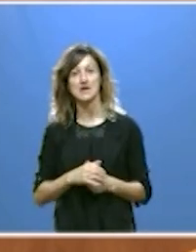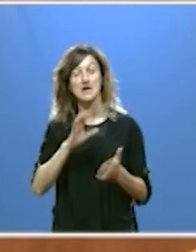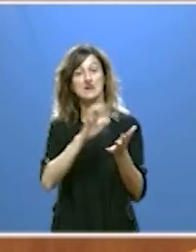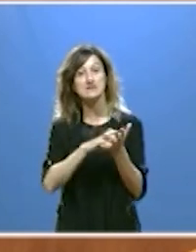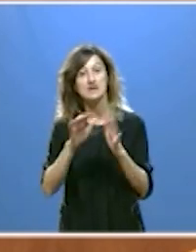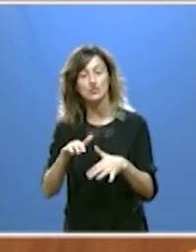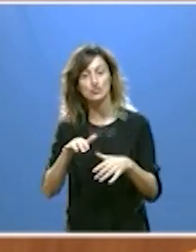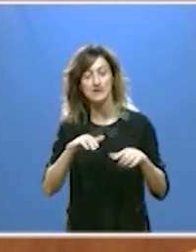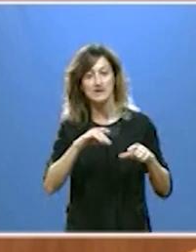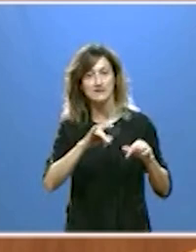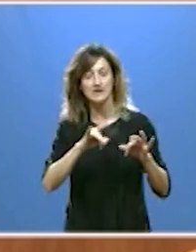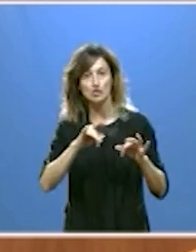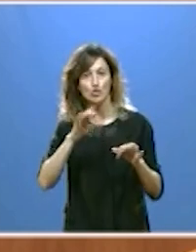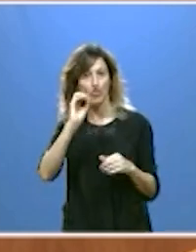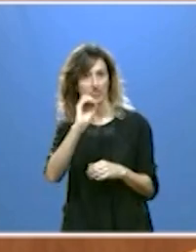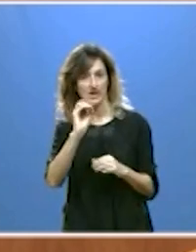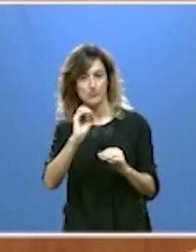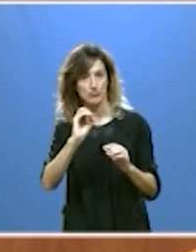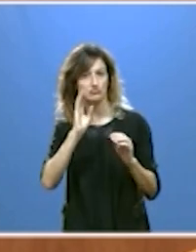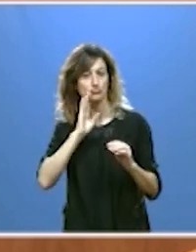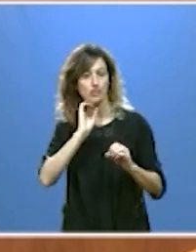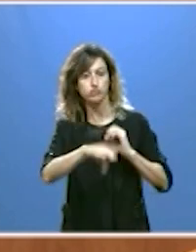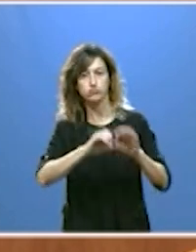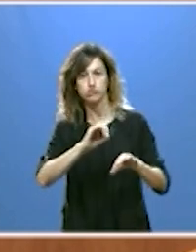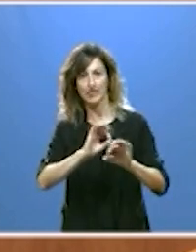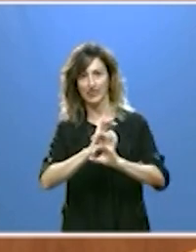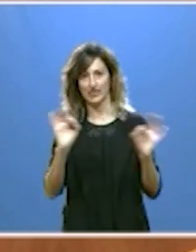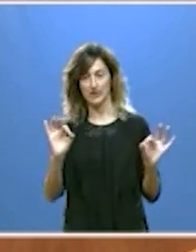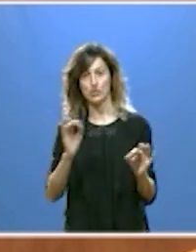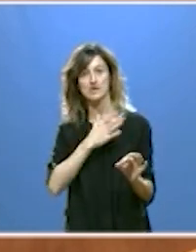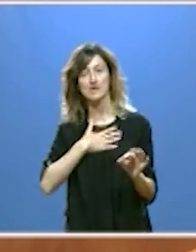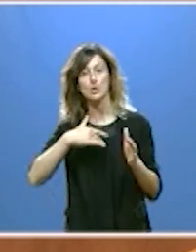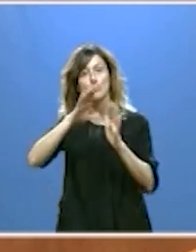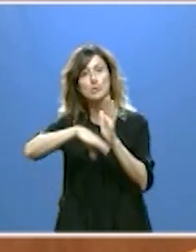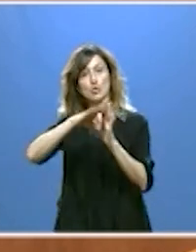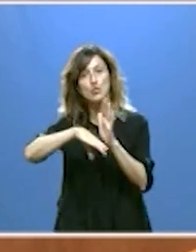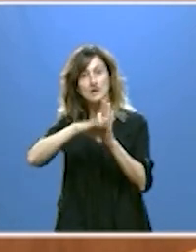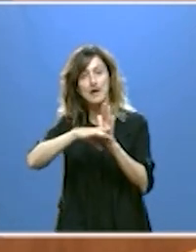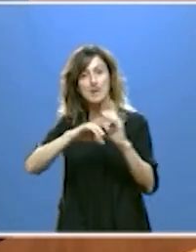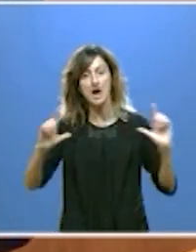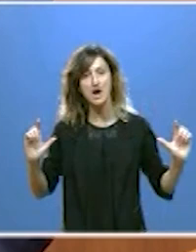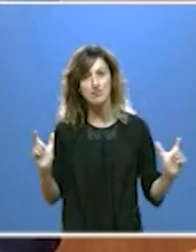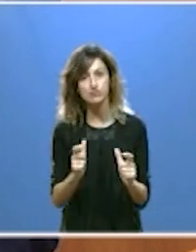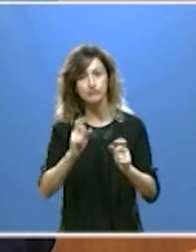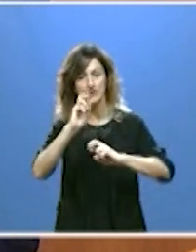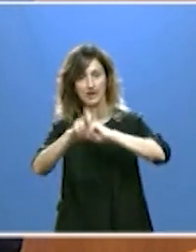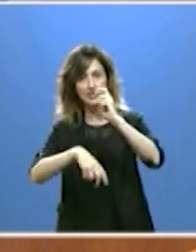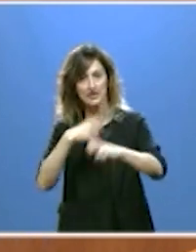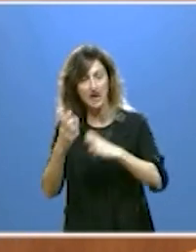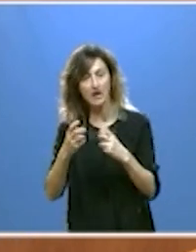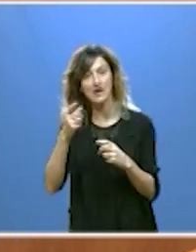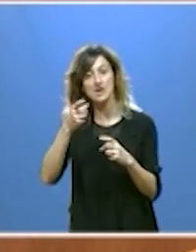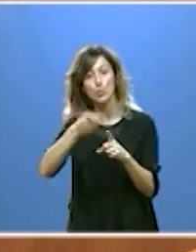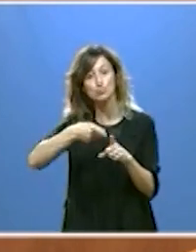territorio cero en escombreras ejecutaremos un ambicioso programa de reducción reciclaje y